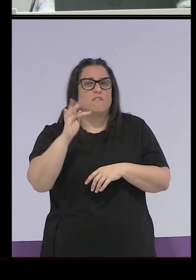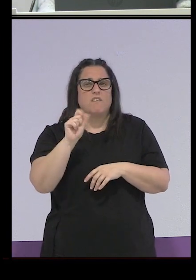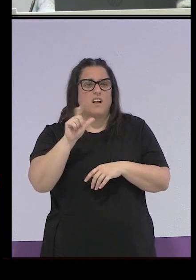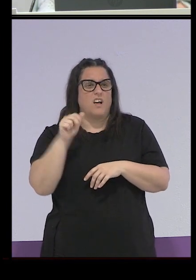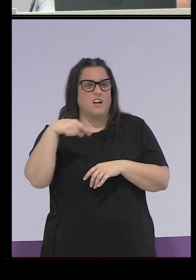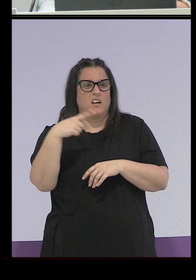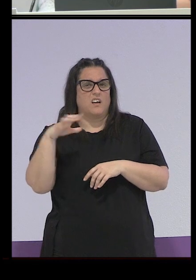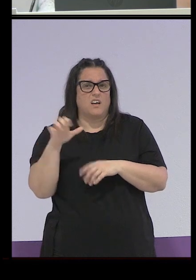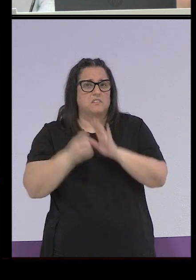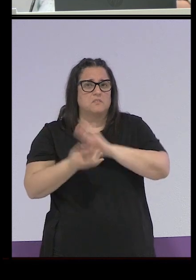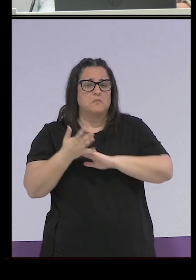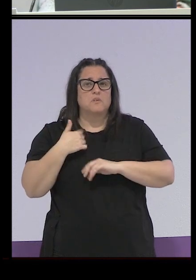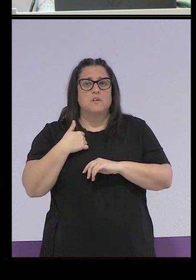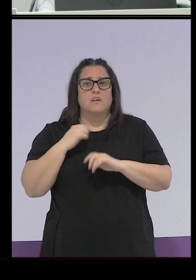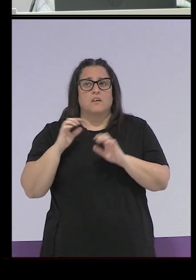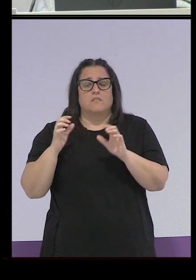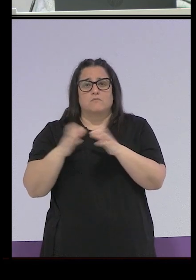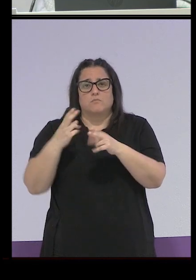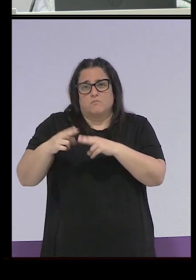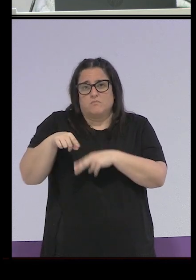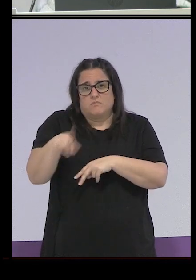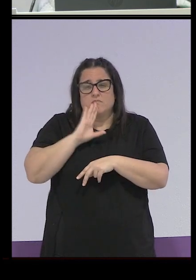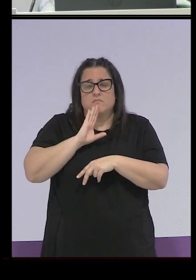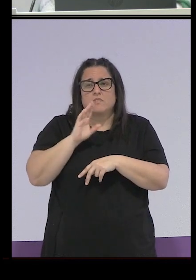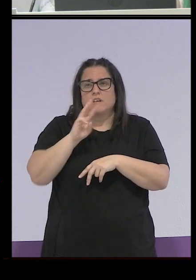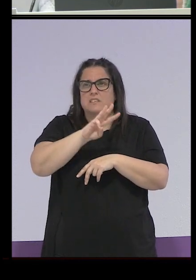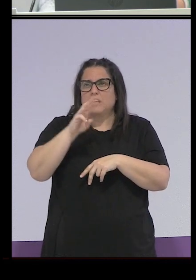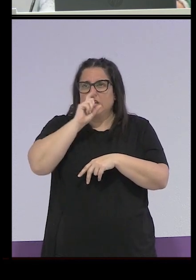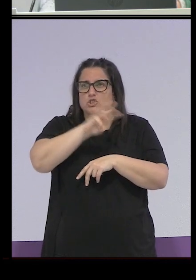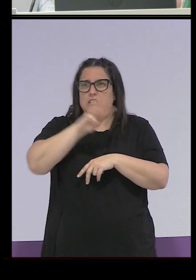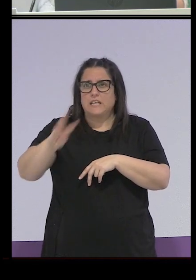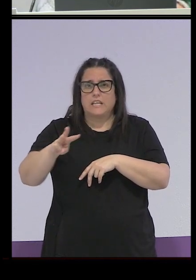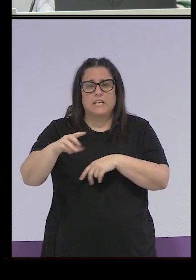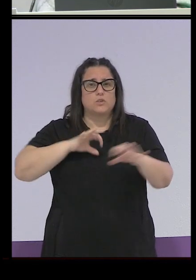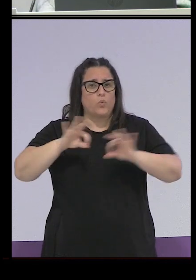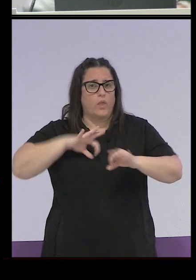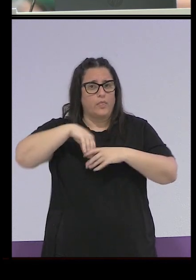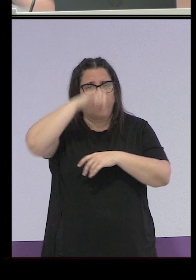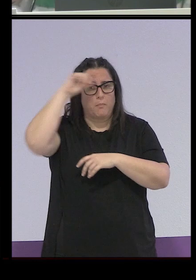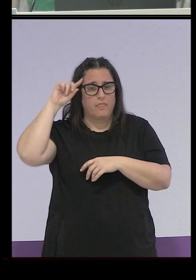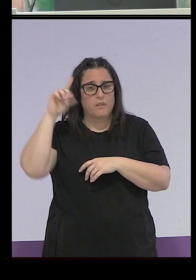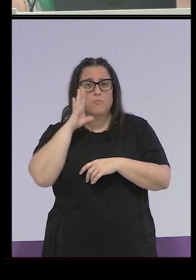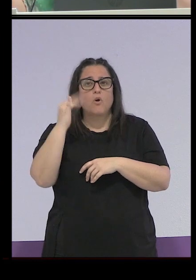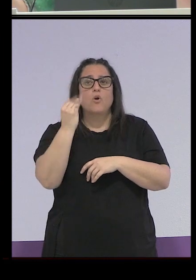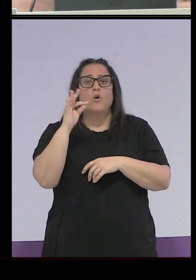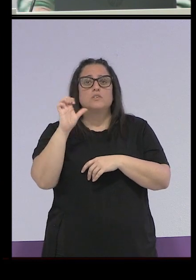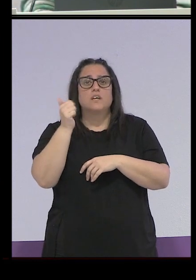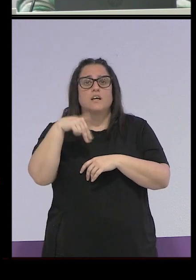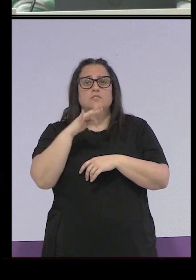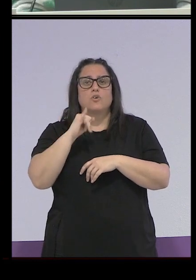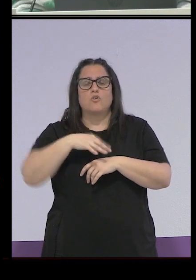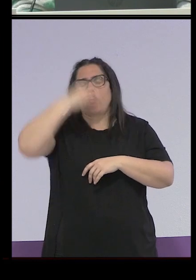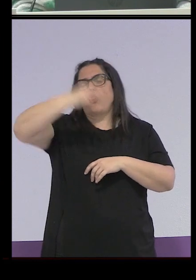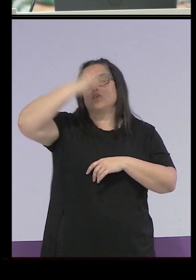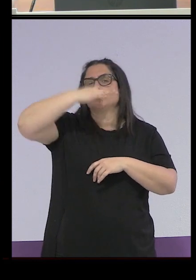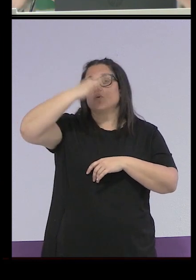¿no?, en el 33 en Madrid, en un teatro, ¿no?, hay muchas anécdotas y muchas leyendas sobre ese día, ¿no?, en el que José Antonio da un discurso y entonces